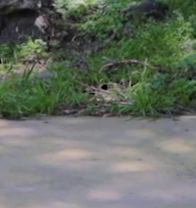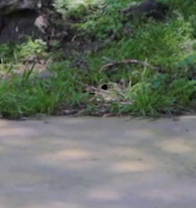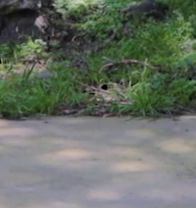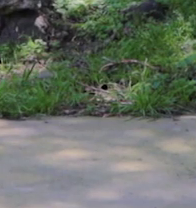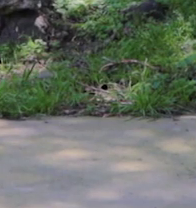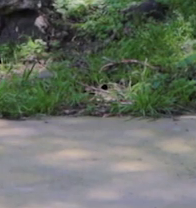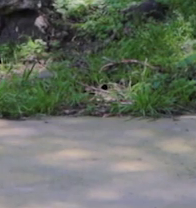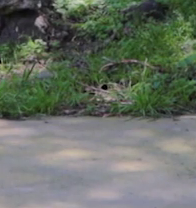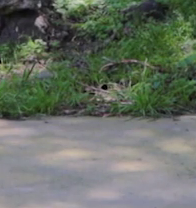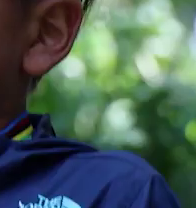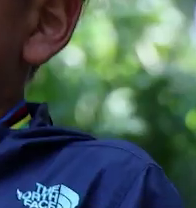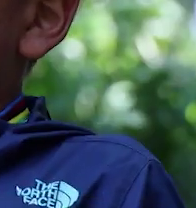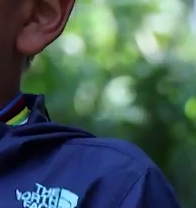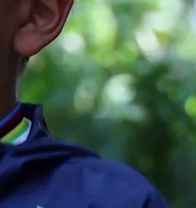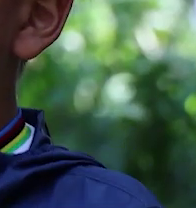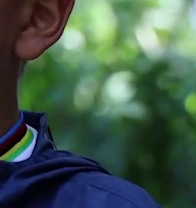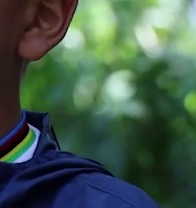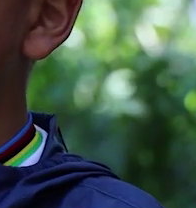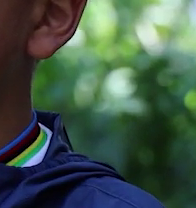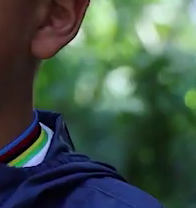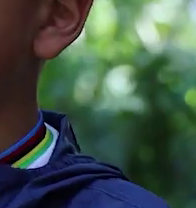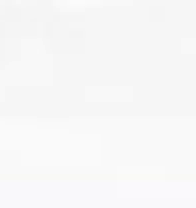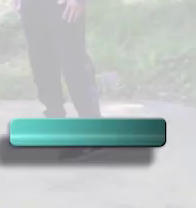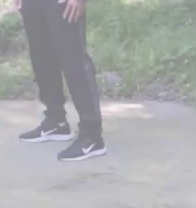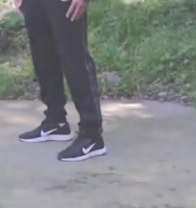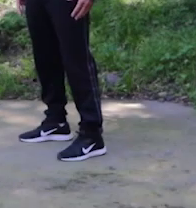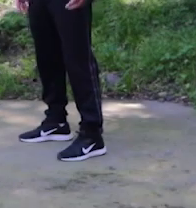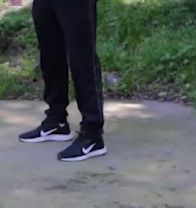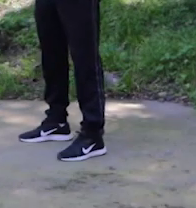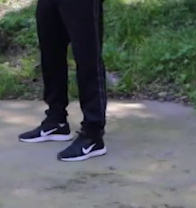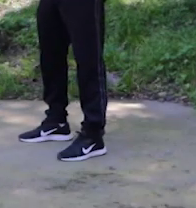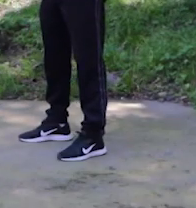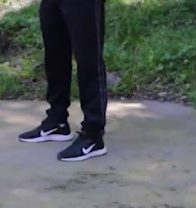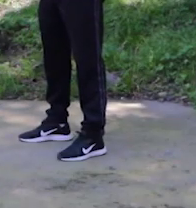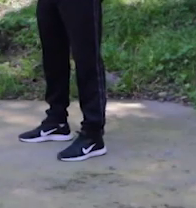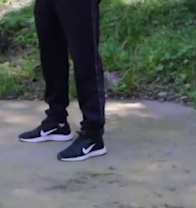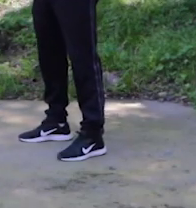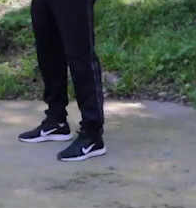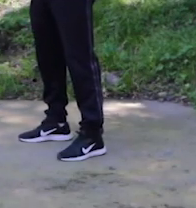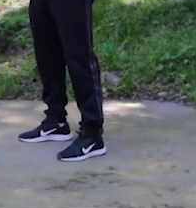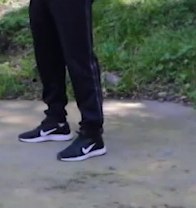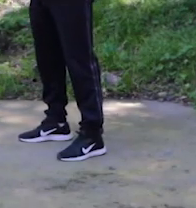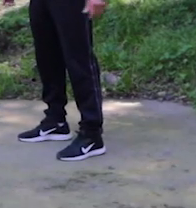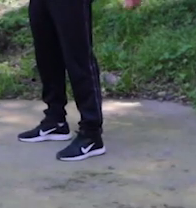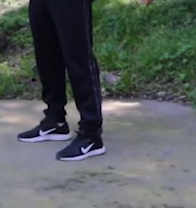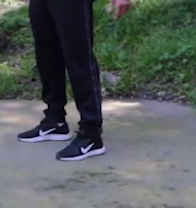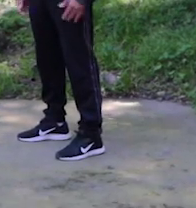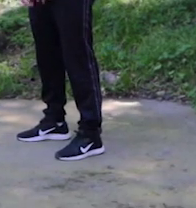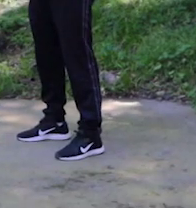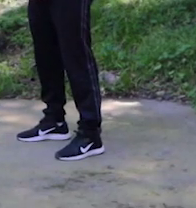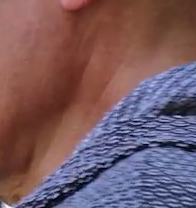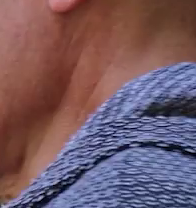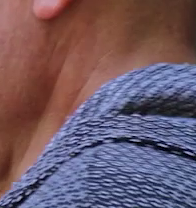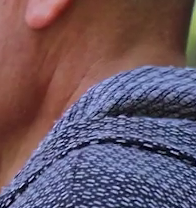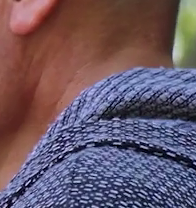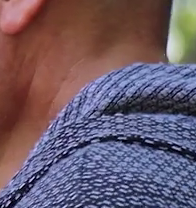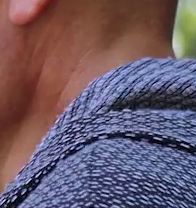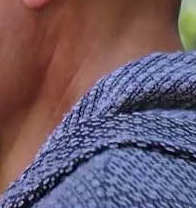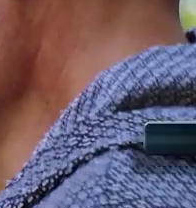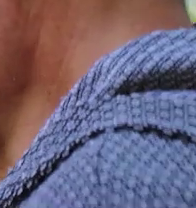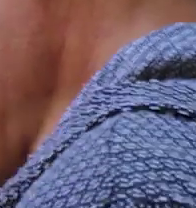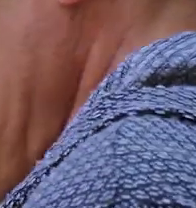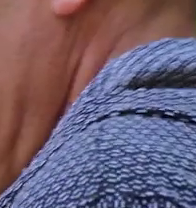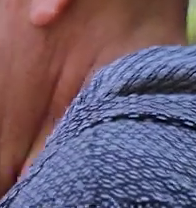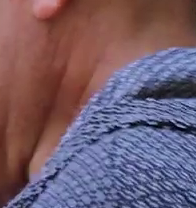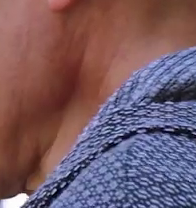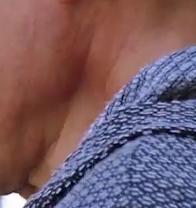respiramos, respiramos. Ahora, en esta ocasión, vamos a trabajar un poco de hombros. Lo que vamos a hacer,